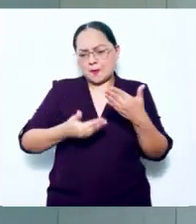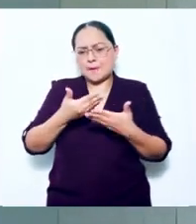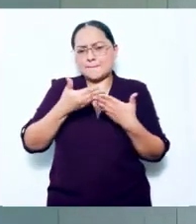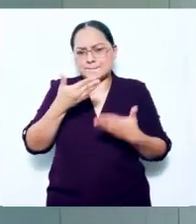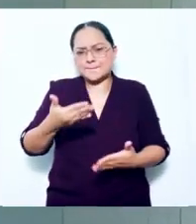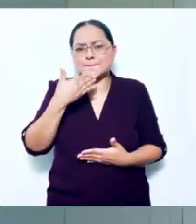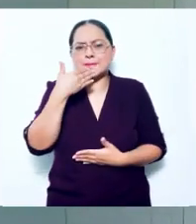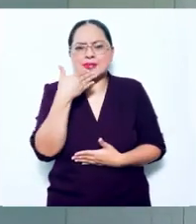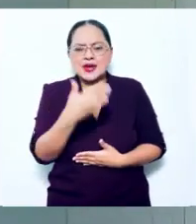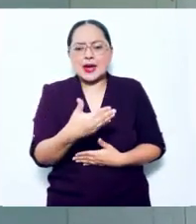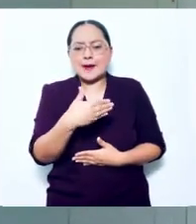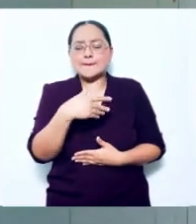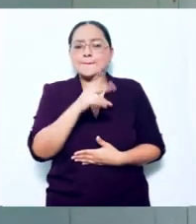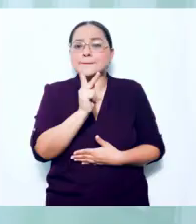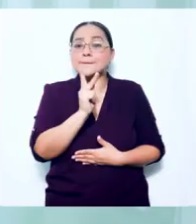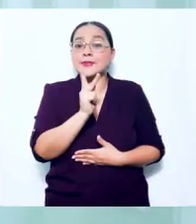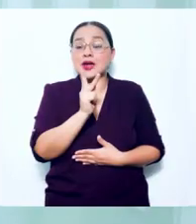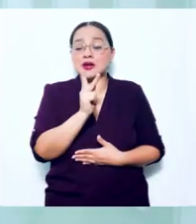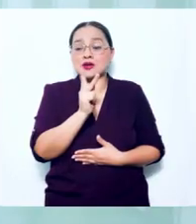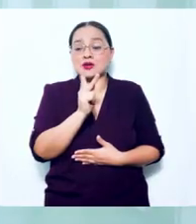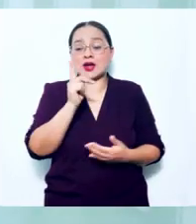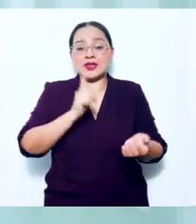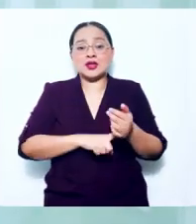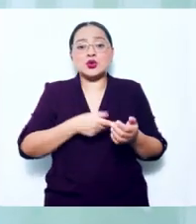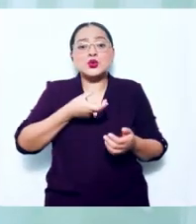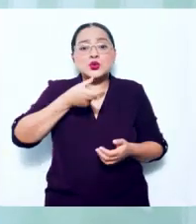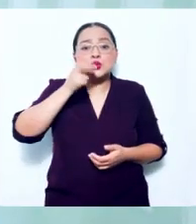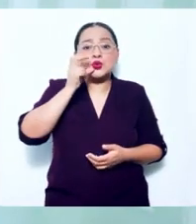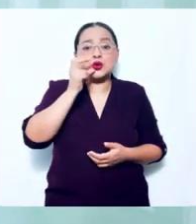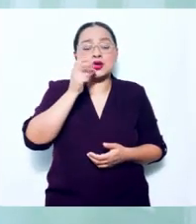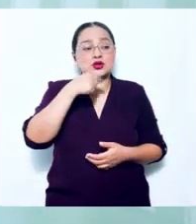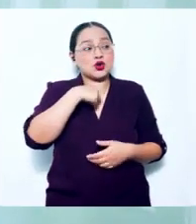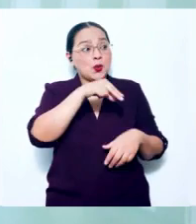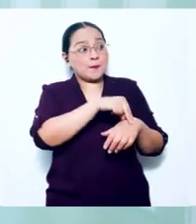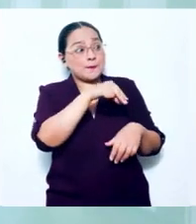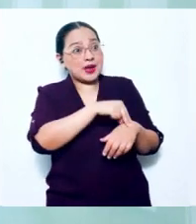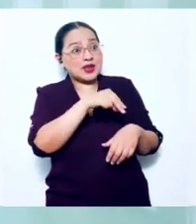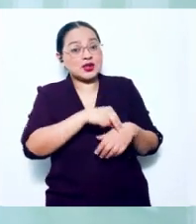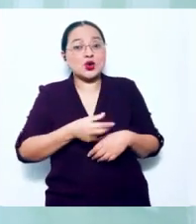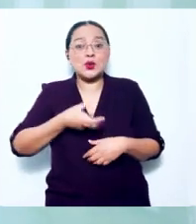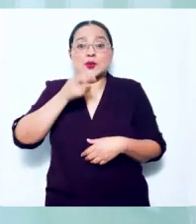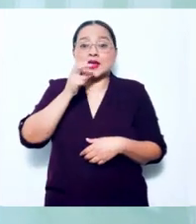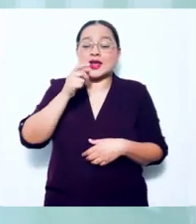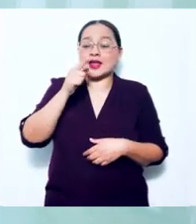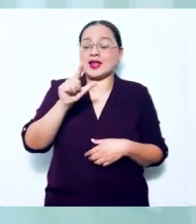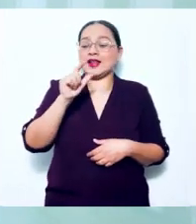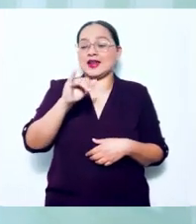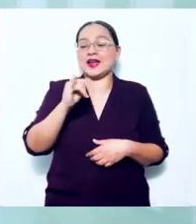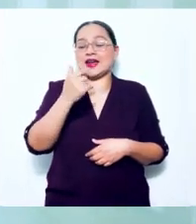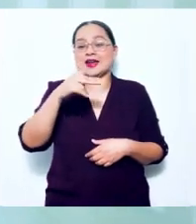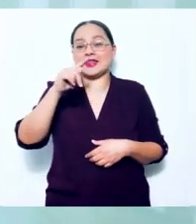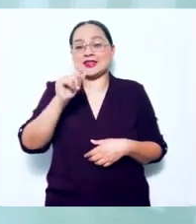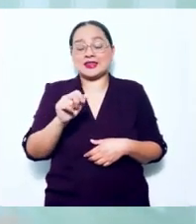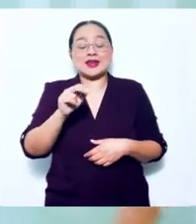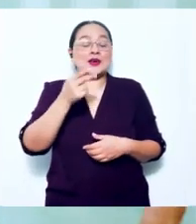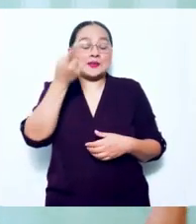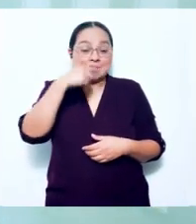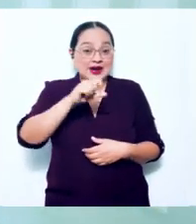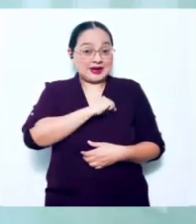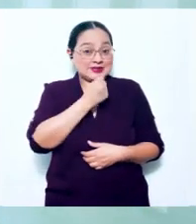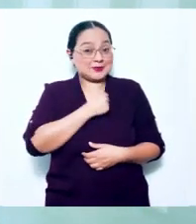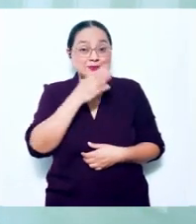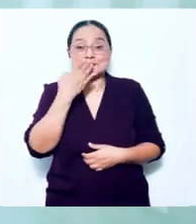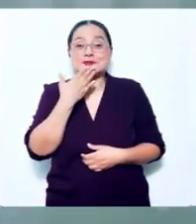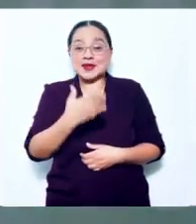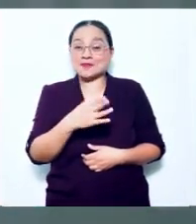Y también el, ¿qué será? Tomar bebidas, siendo médico, bebidas light, que no son buenas para